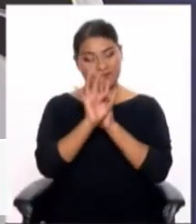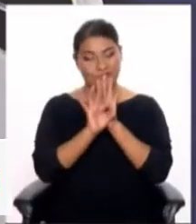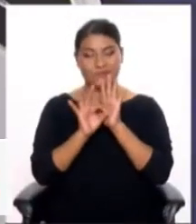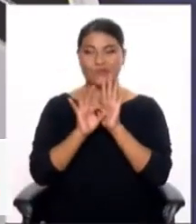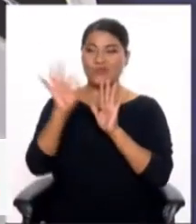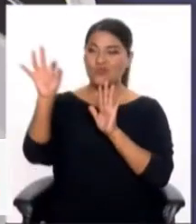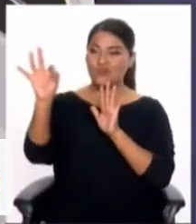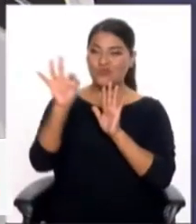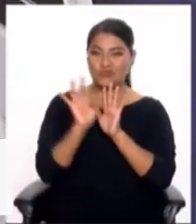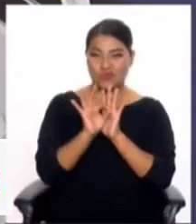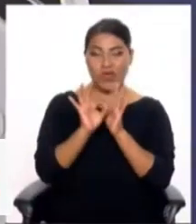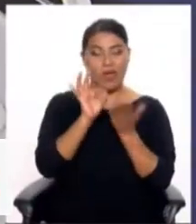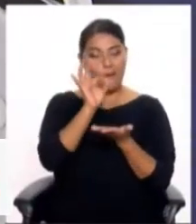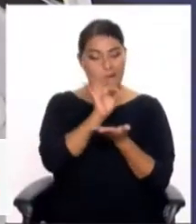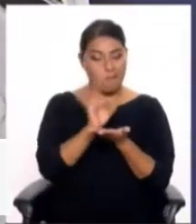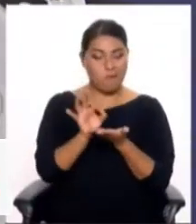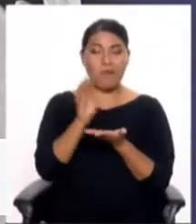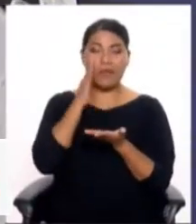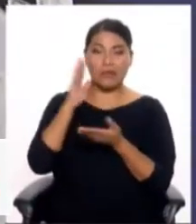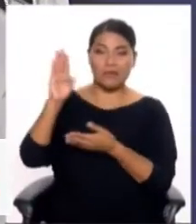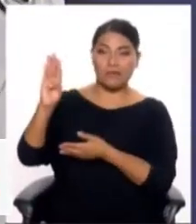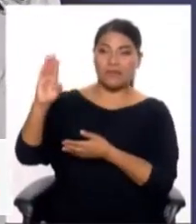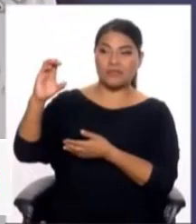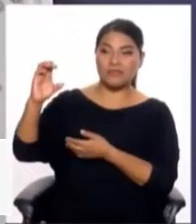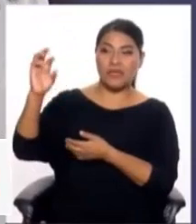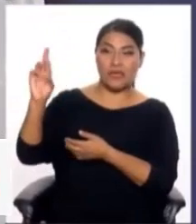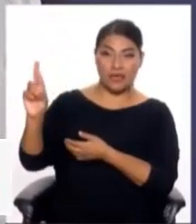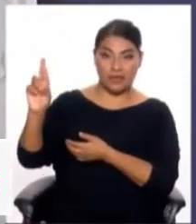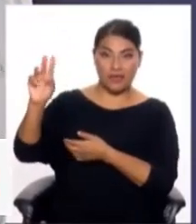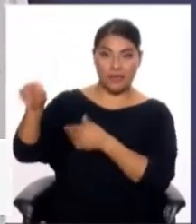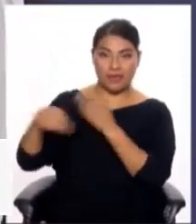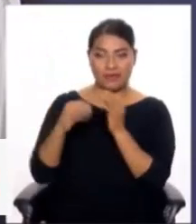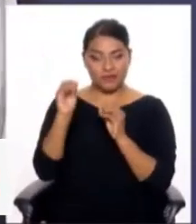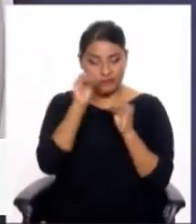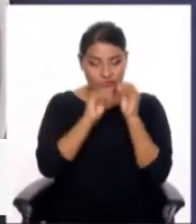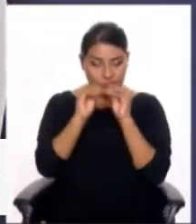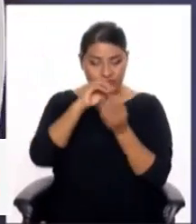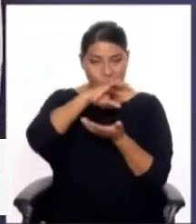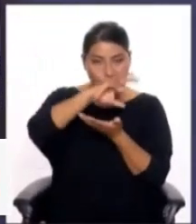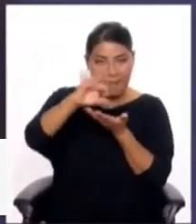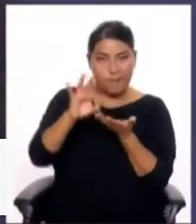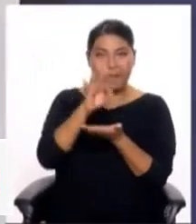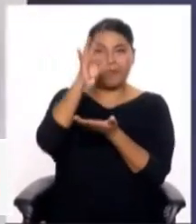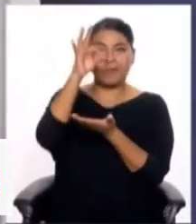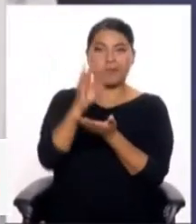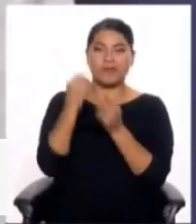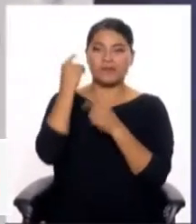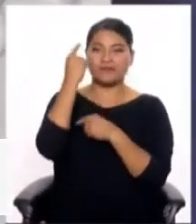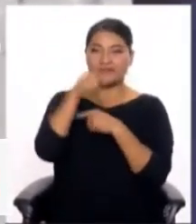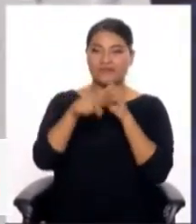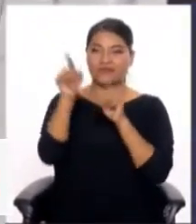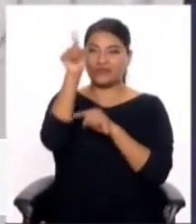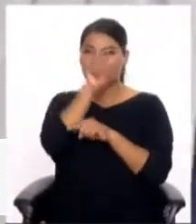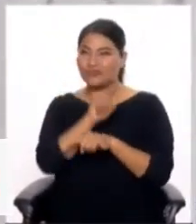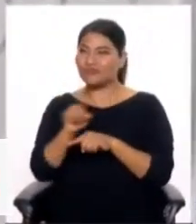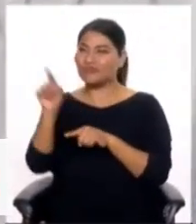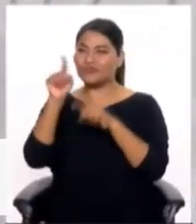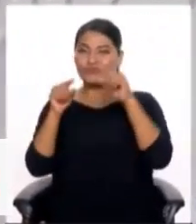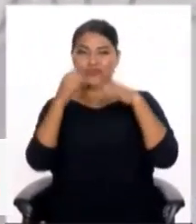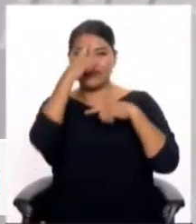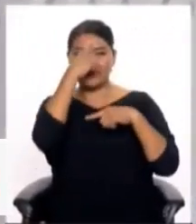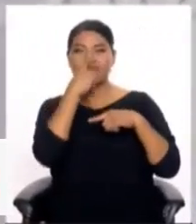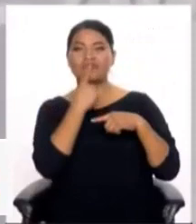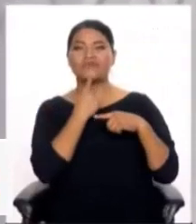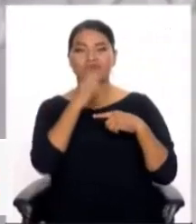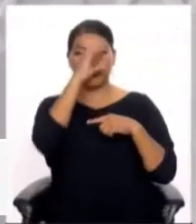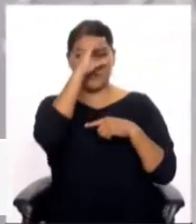El Banco Central de Reserva pone en circulación una nueva moneda de plata alusiva al 150 aniversario